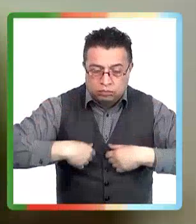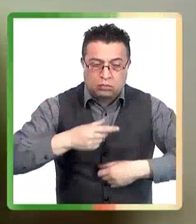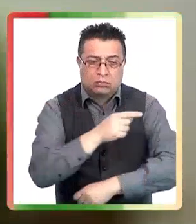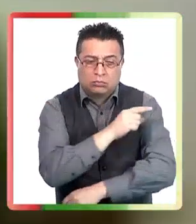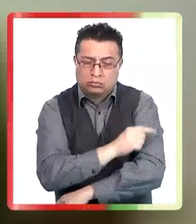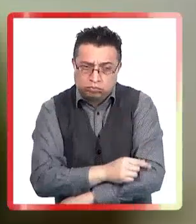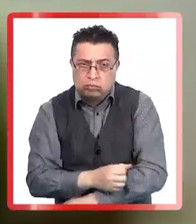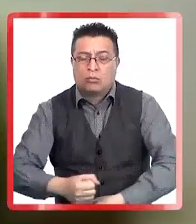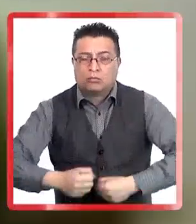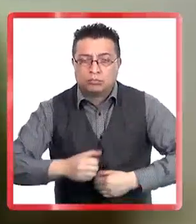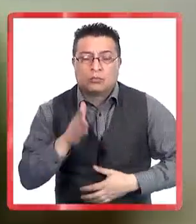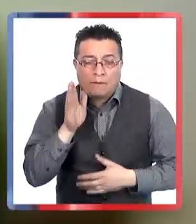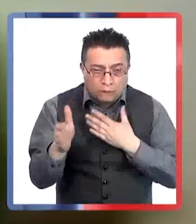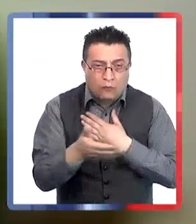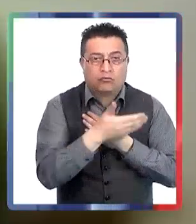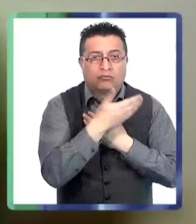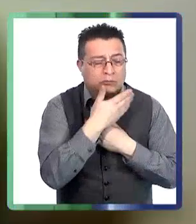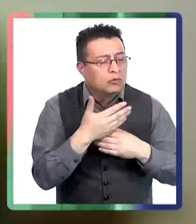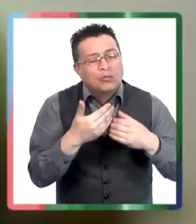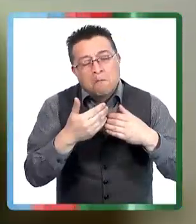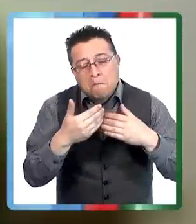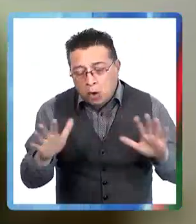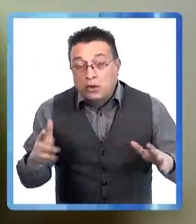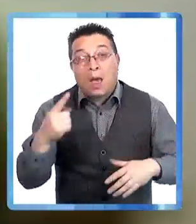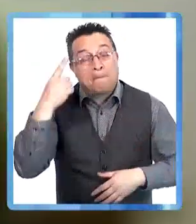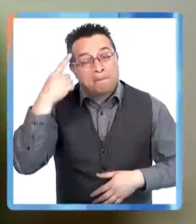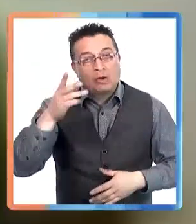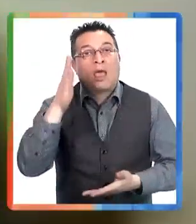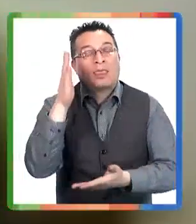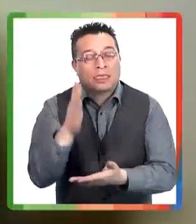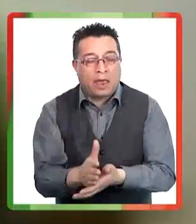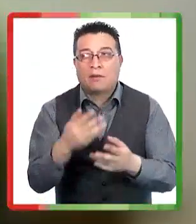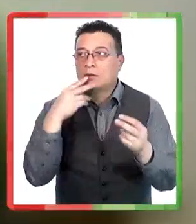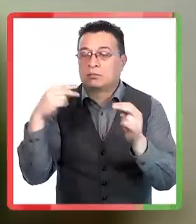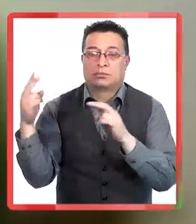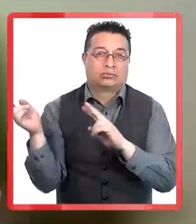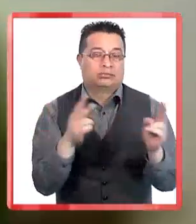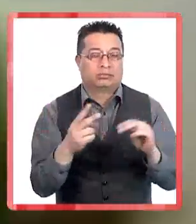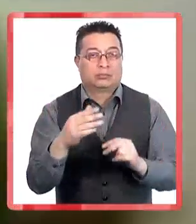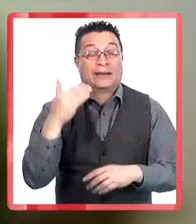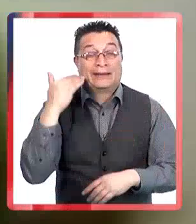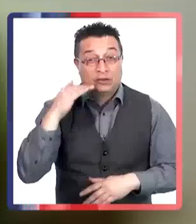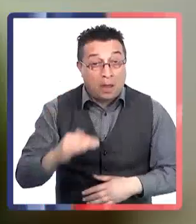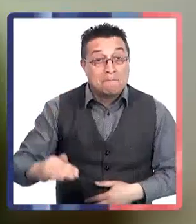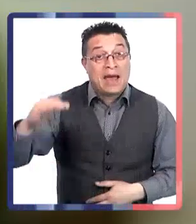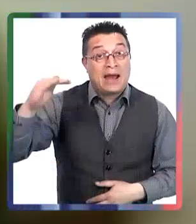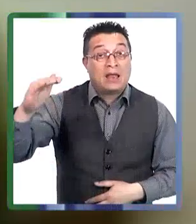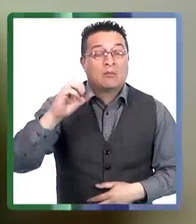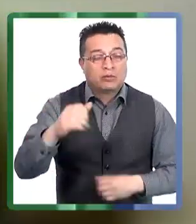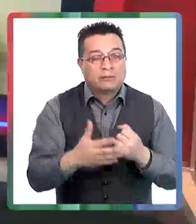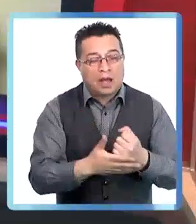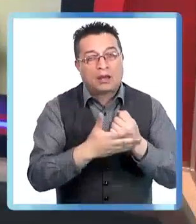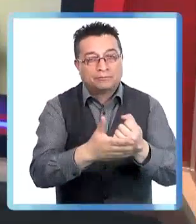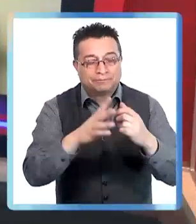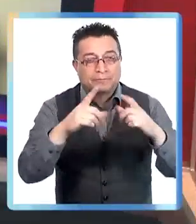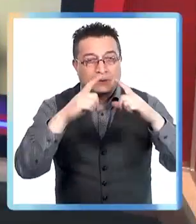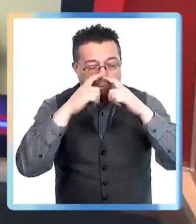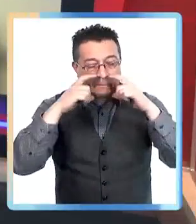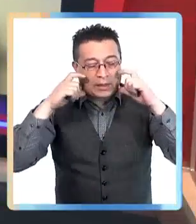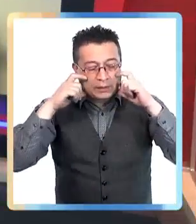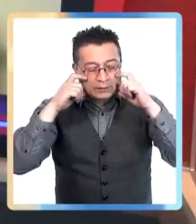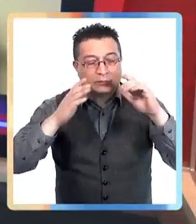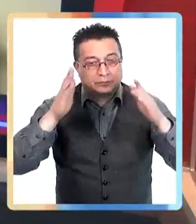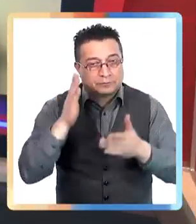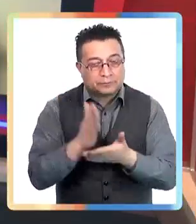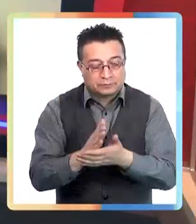mantenerla, el alcohol gel, el lavado de manos, por supuesto, también ayuda a eso. Y las vacunas, como dijimos recién. Y en las salas de